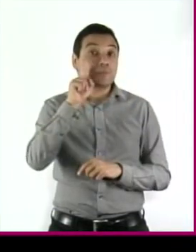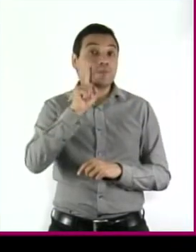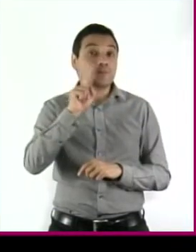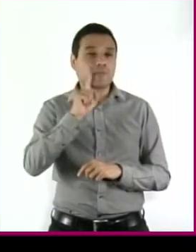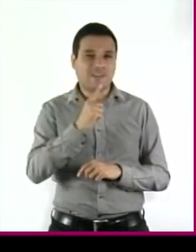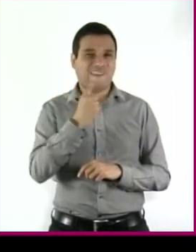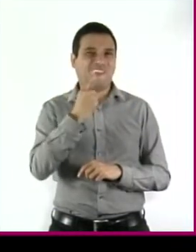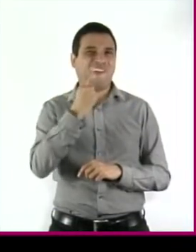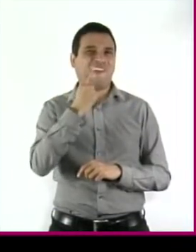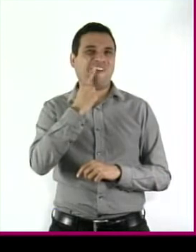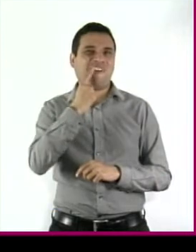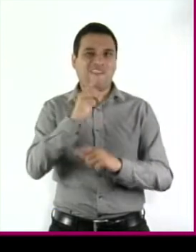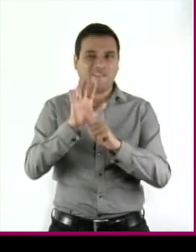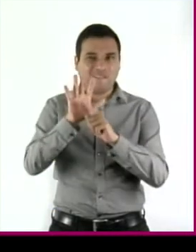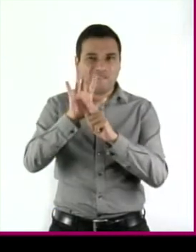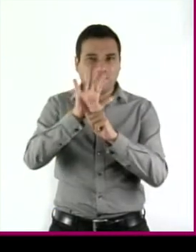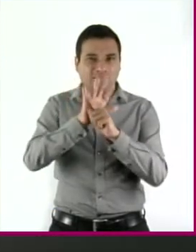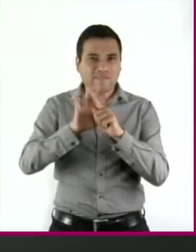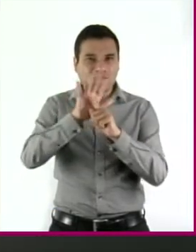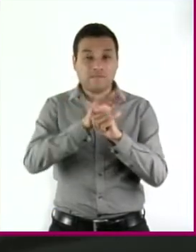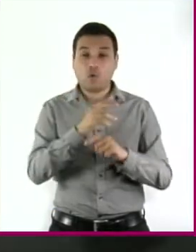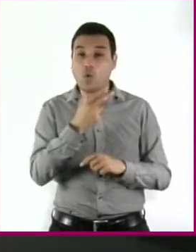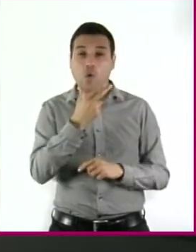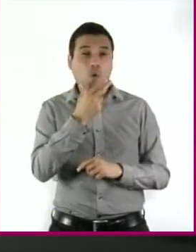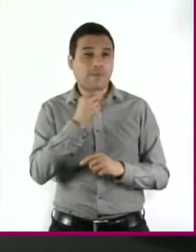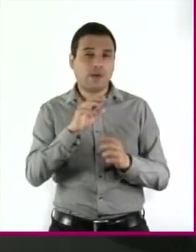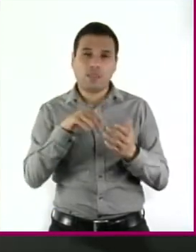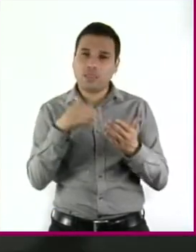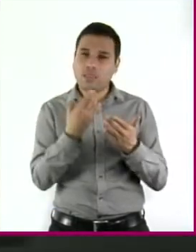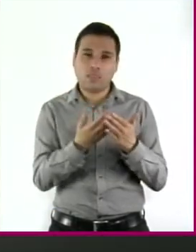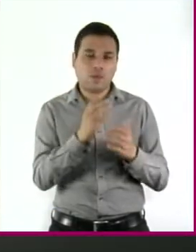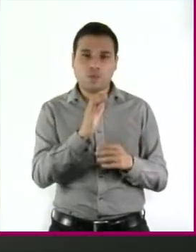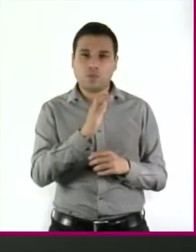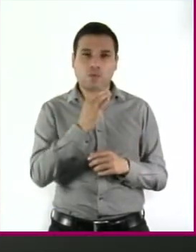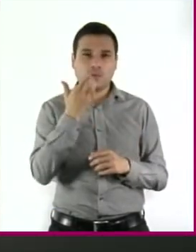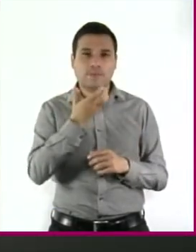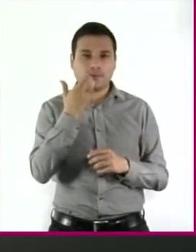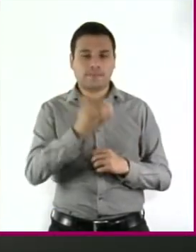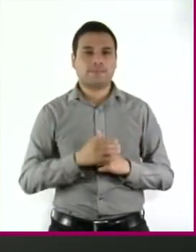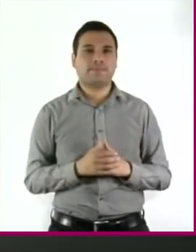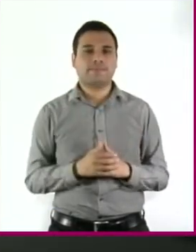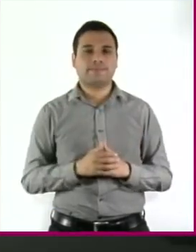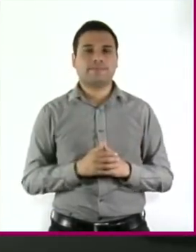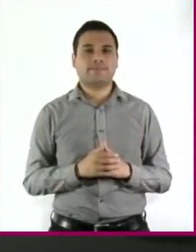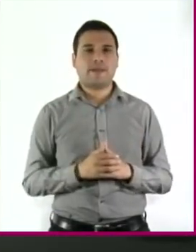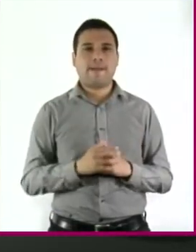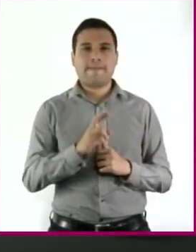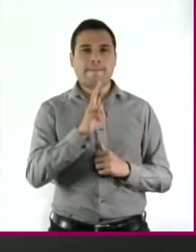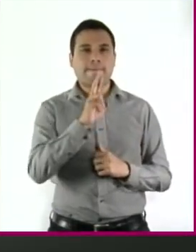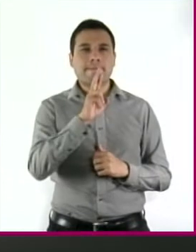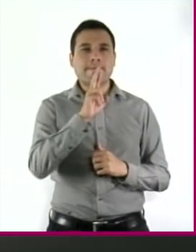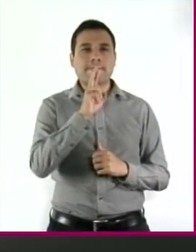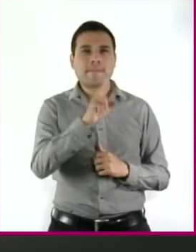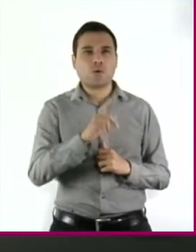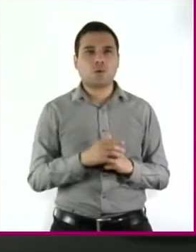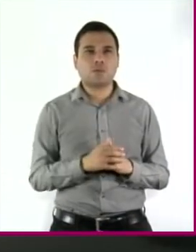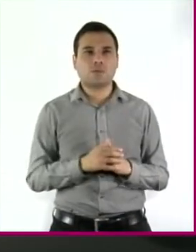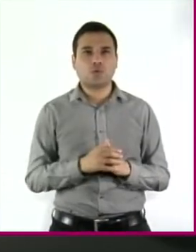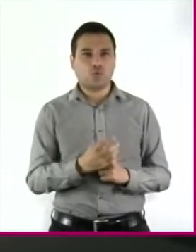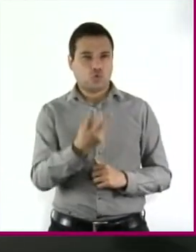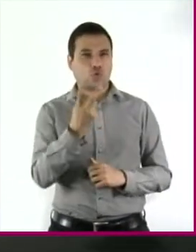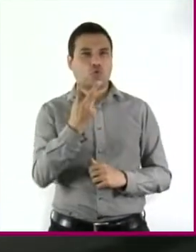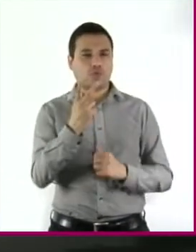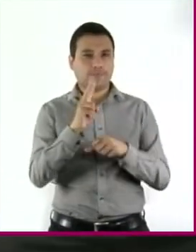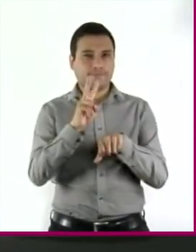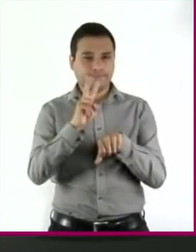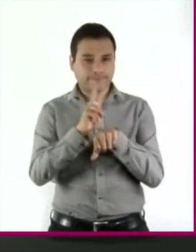Y los hombres, corruptibles. Así que mejor, valdrá hacerse de un guardián más para que se asegure